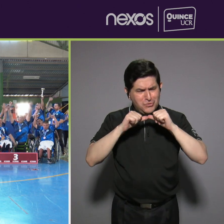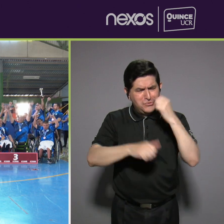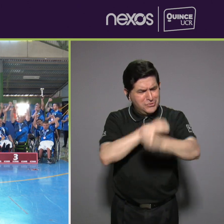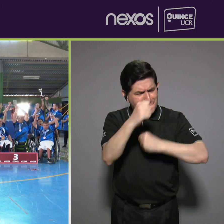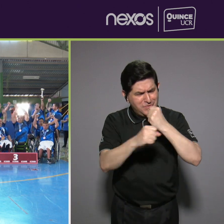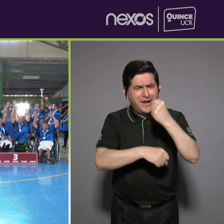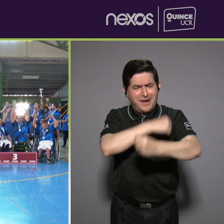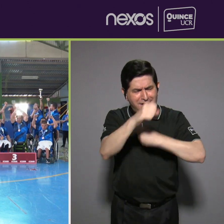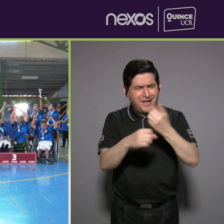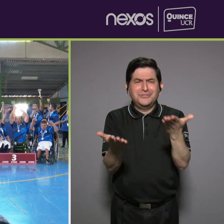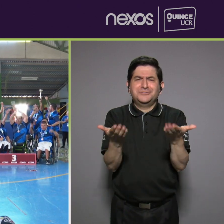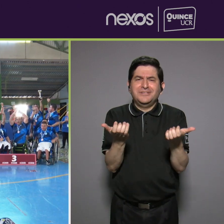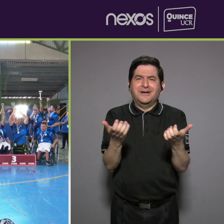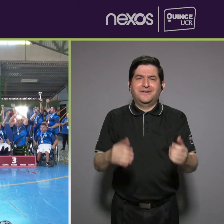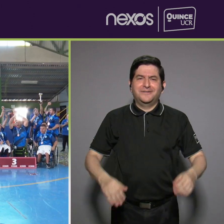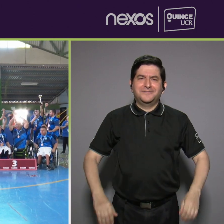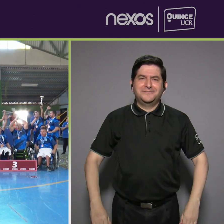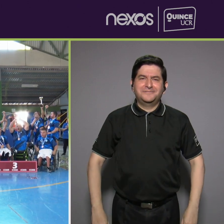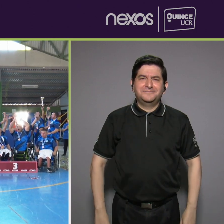más